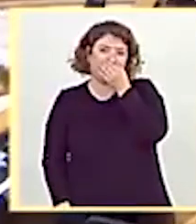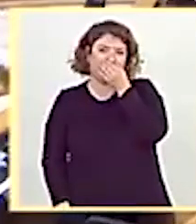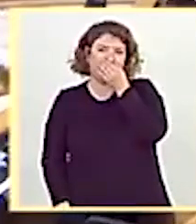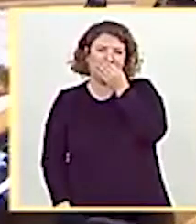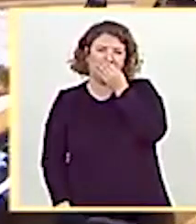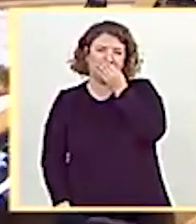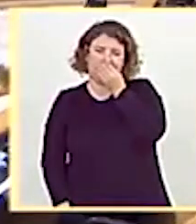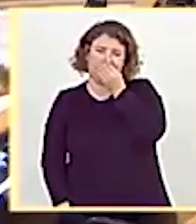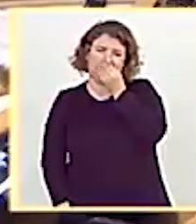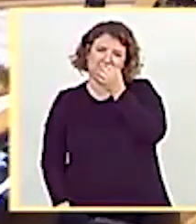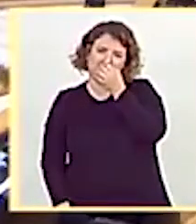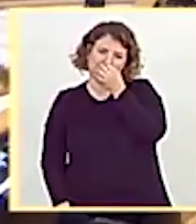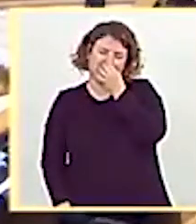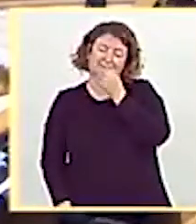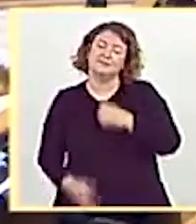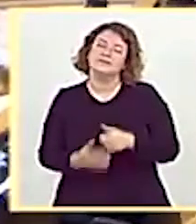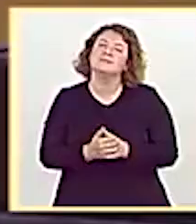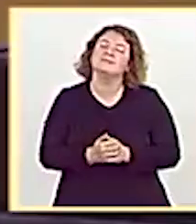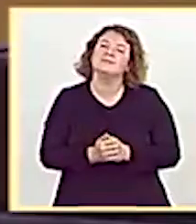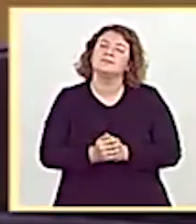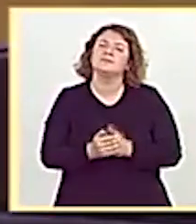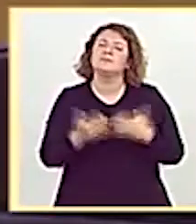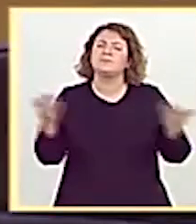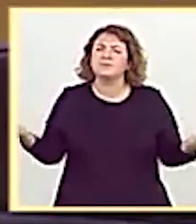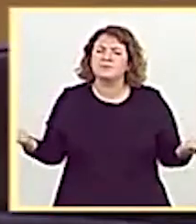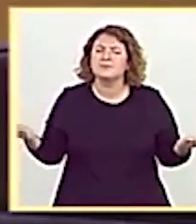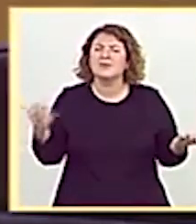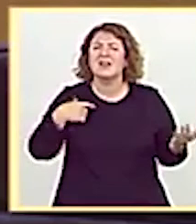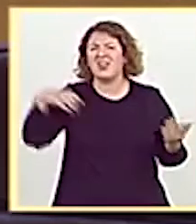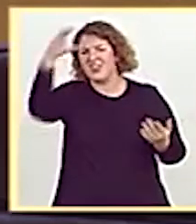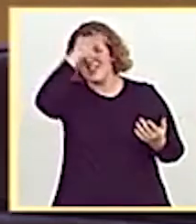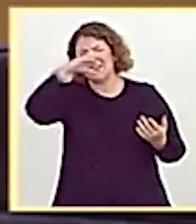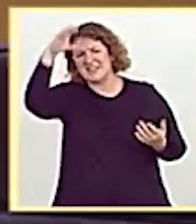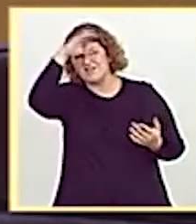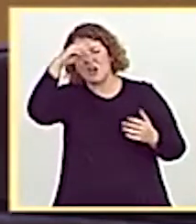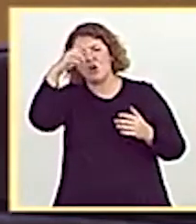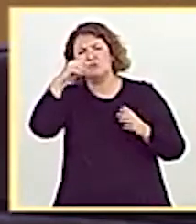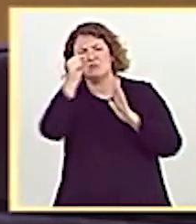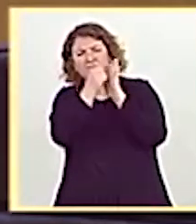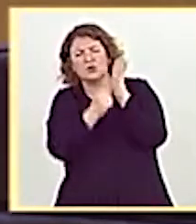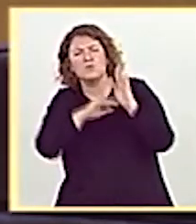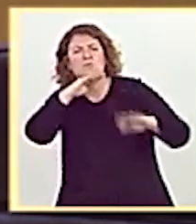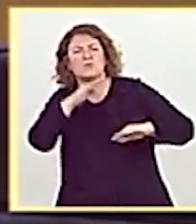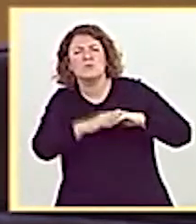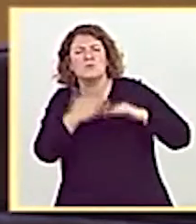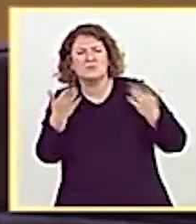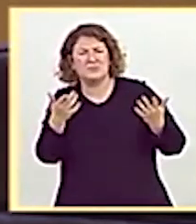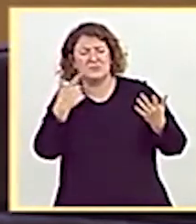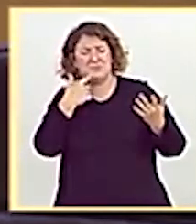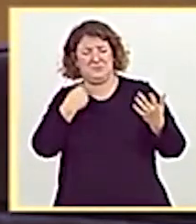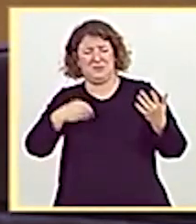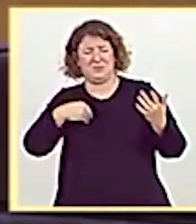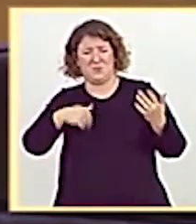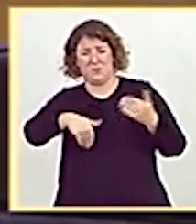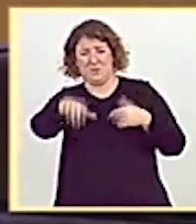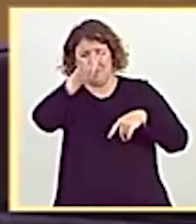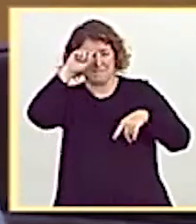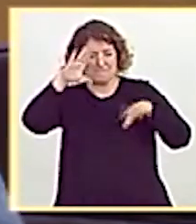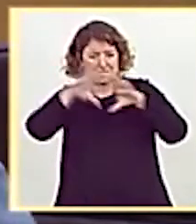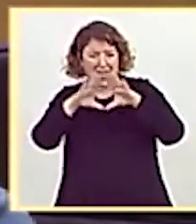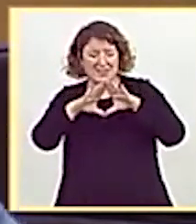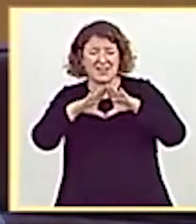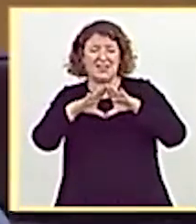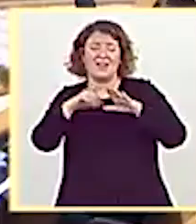Señor ministro, le pregunto ¿qué criterios científicos ha seguido su gobierno para detectar el estado de alarma en Madrid y solo en Madrid?